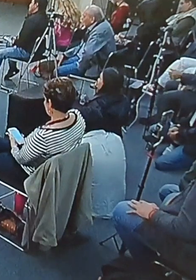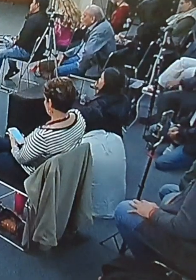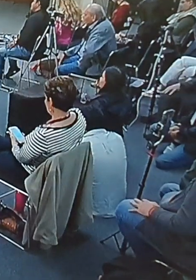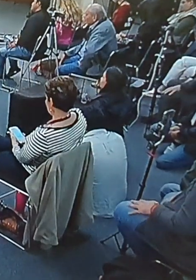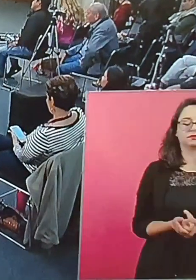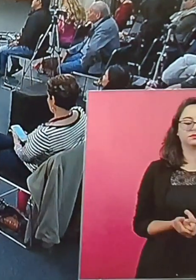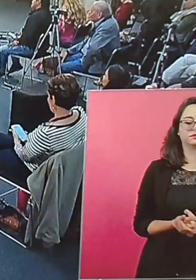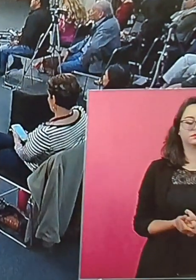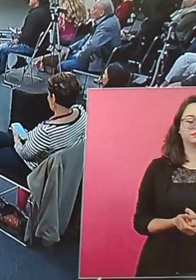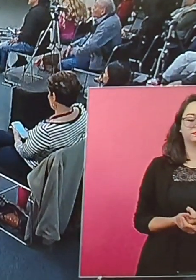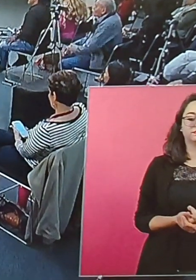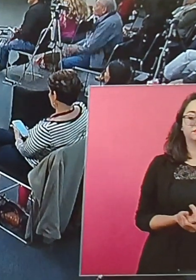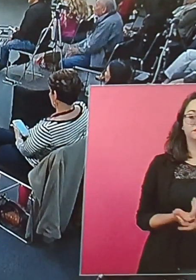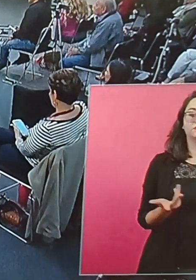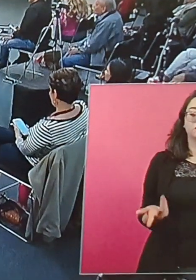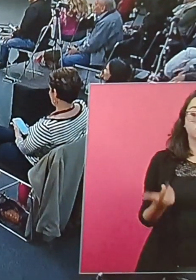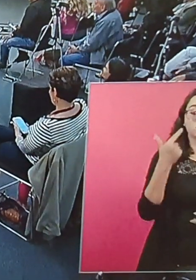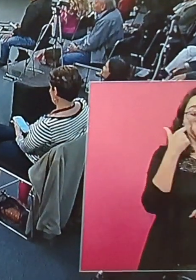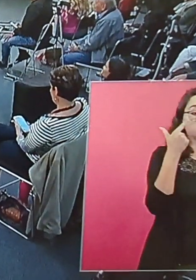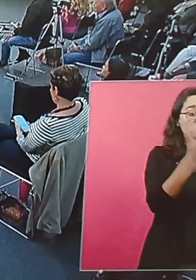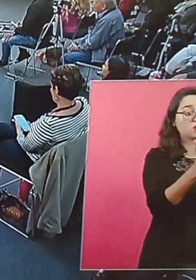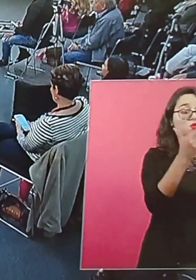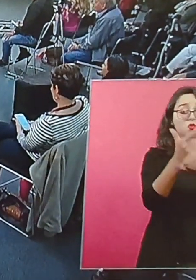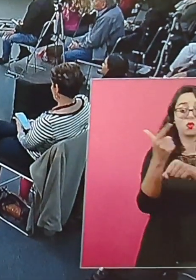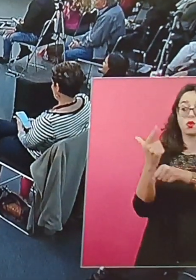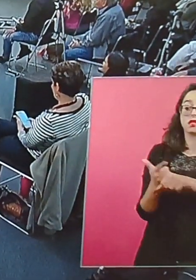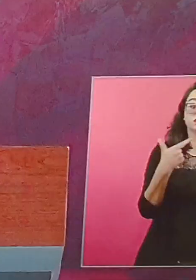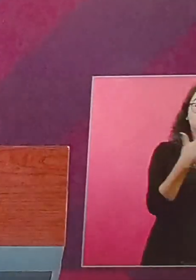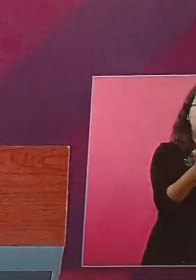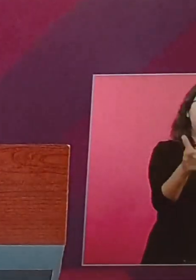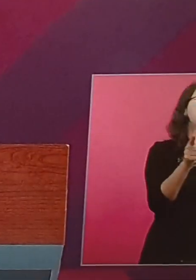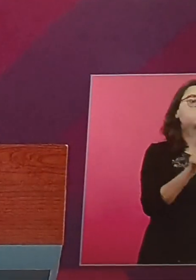les consiguieron las actas de nacimiento.